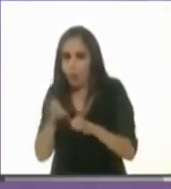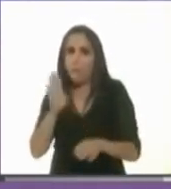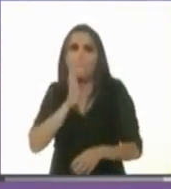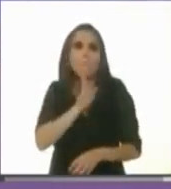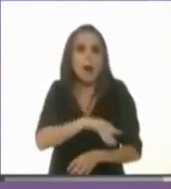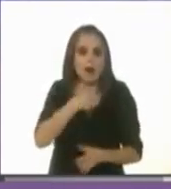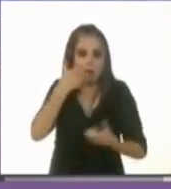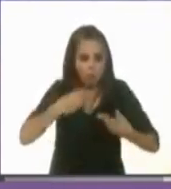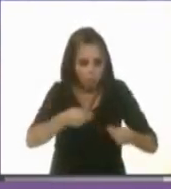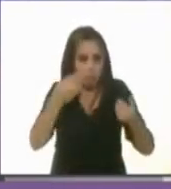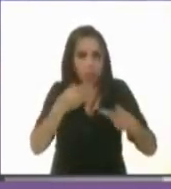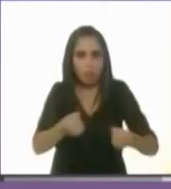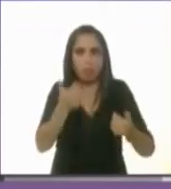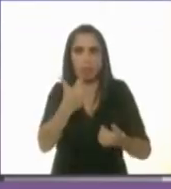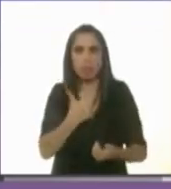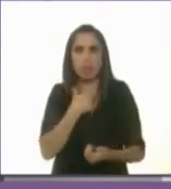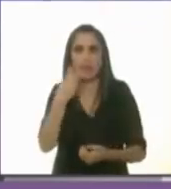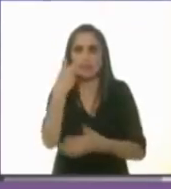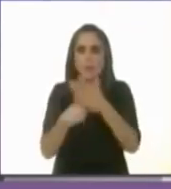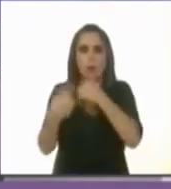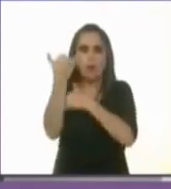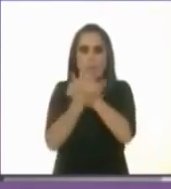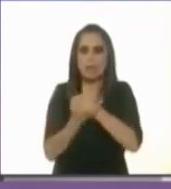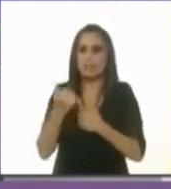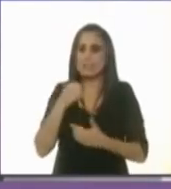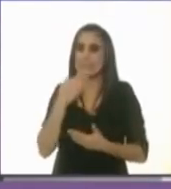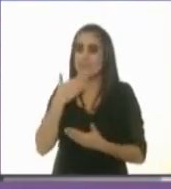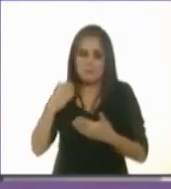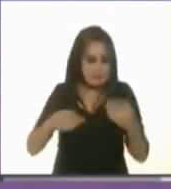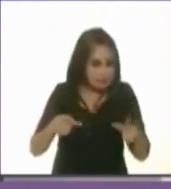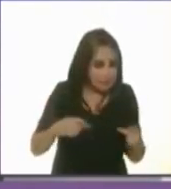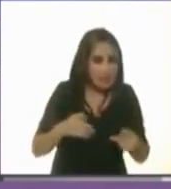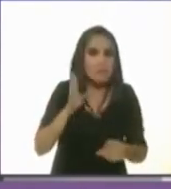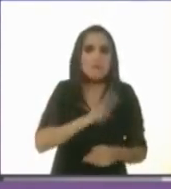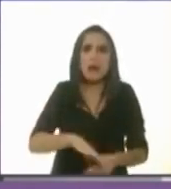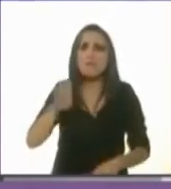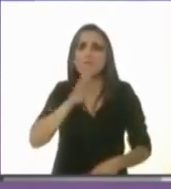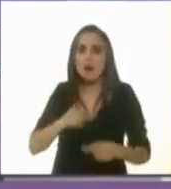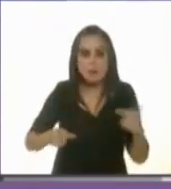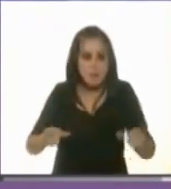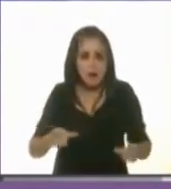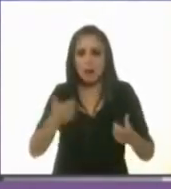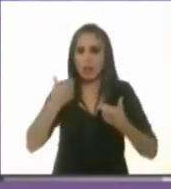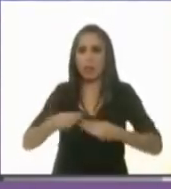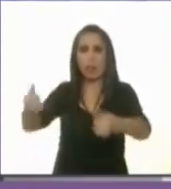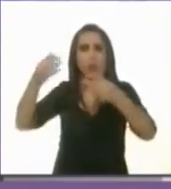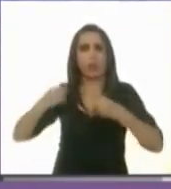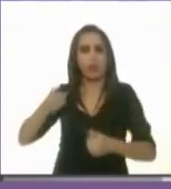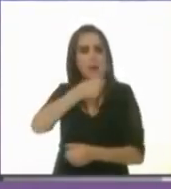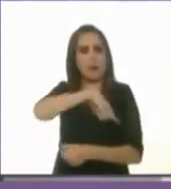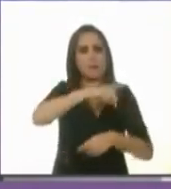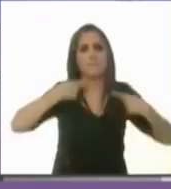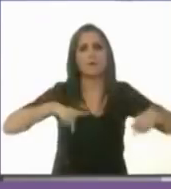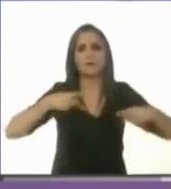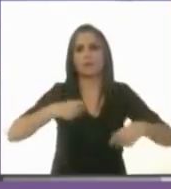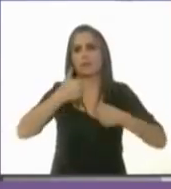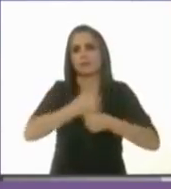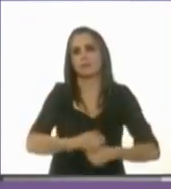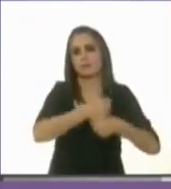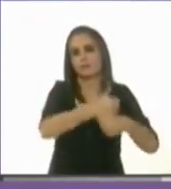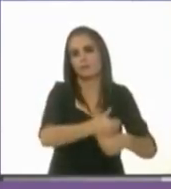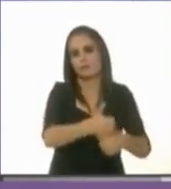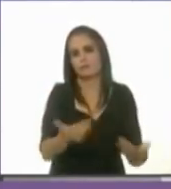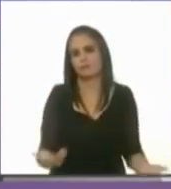Y esto ha sucedido en muchos proyectos mal planeados que además nos siguen costando a los ciudadanos. Para mejorar